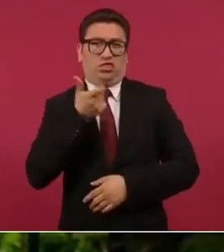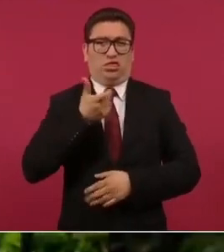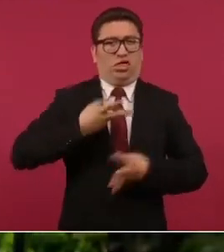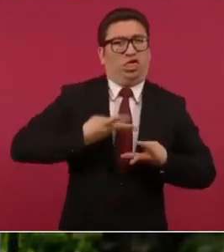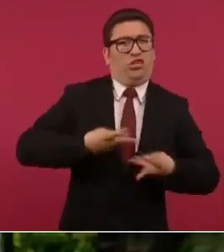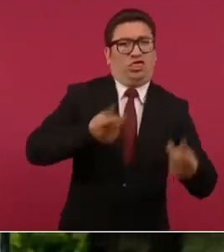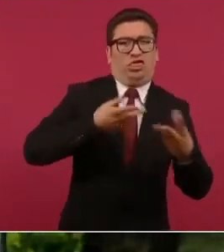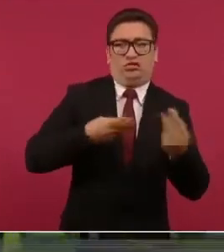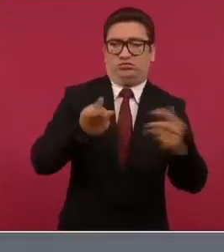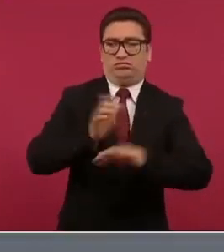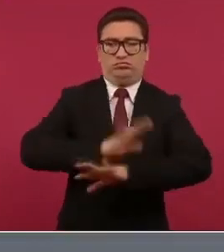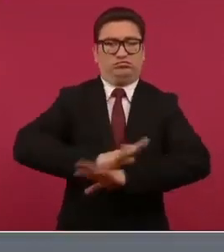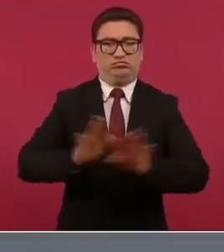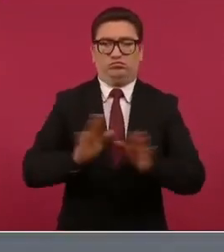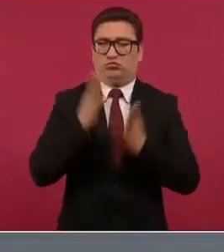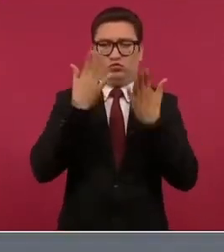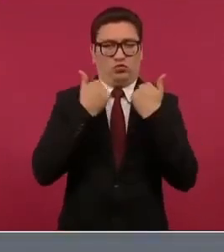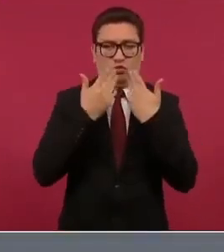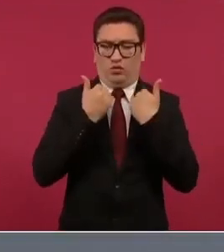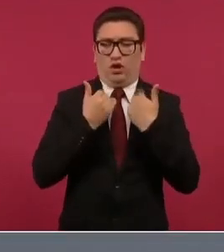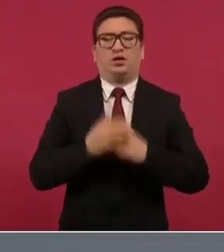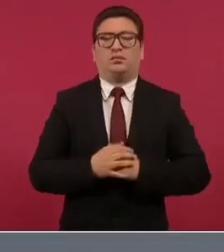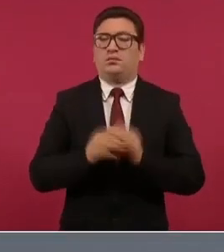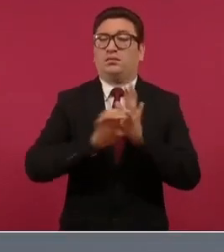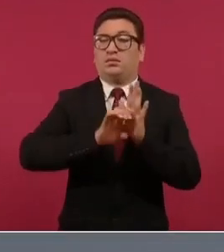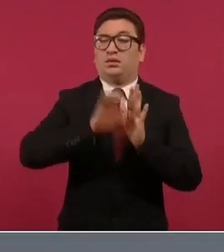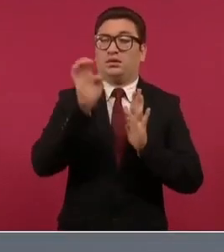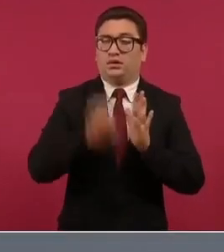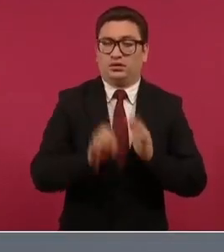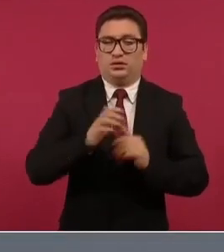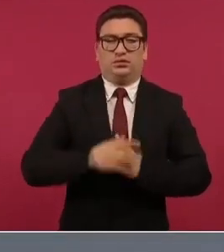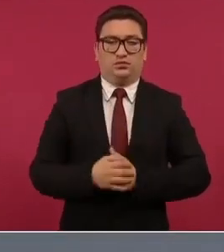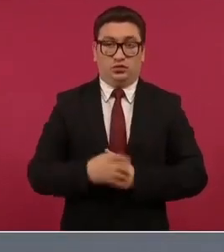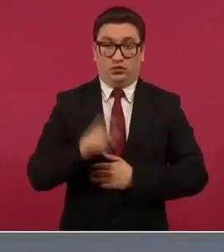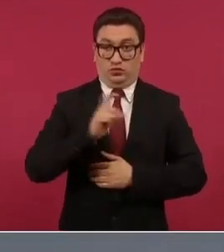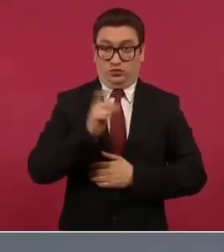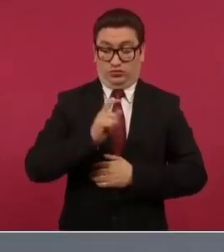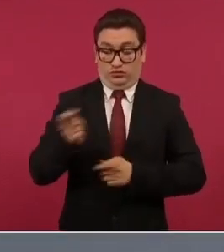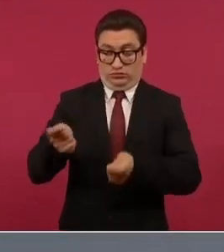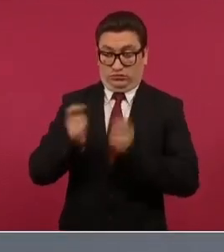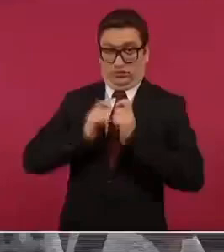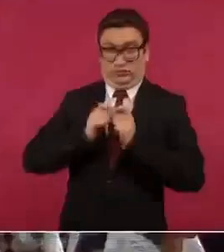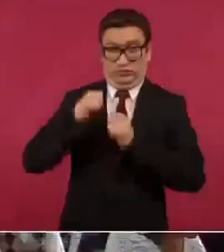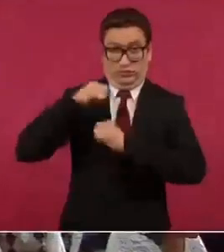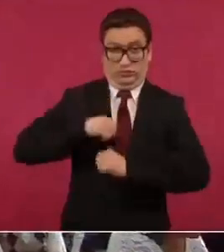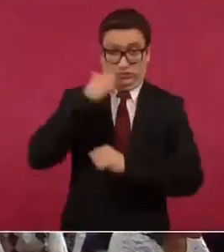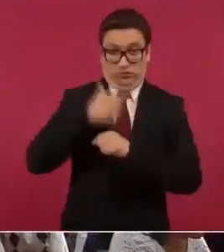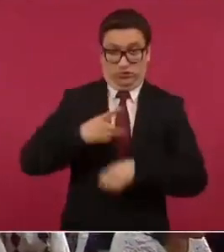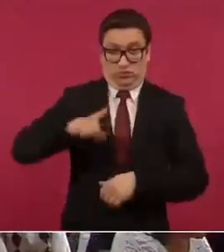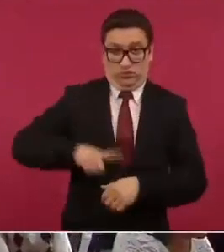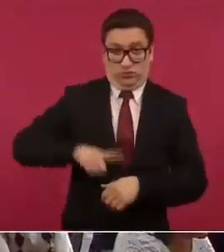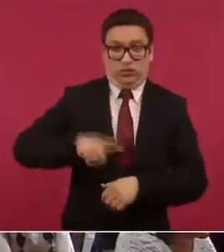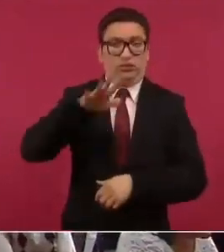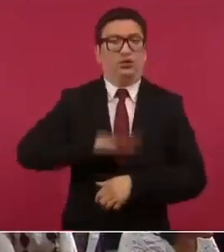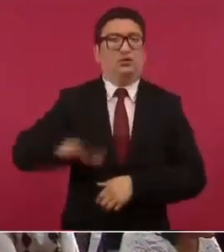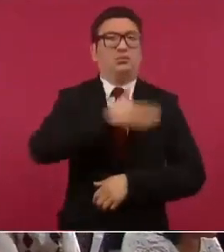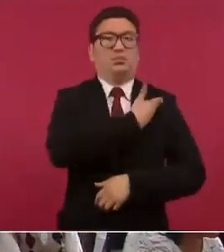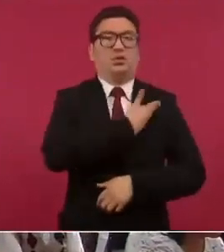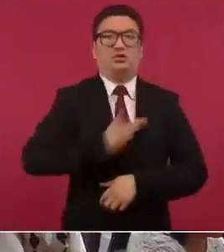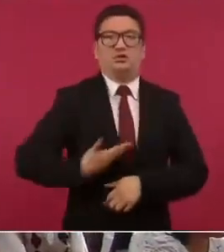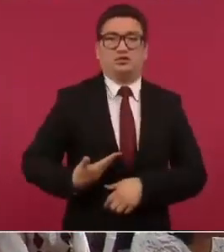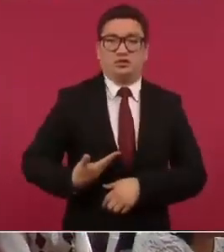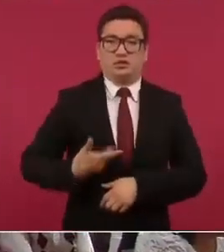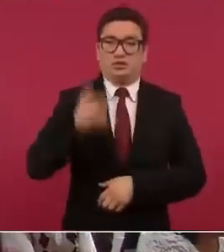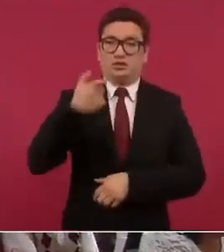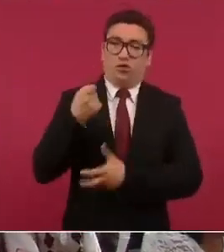por ejemplo cuando llegamos al gobierno la presidencia manejaba un